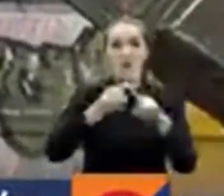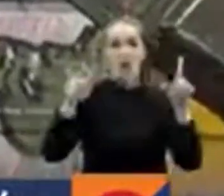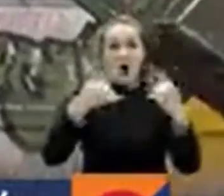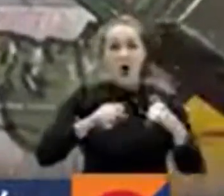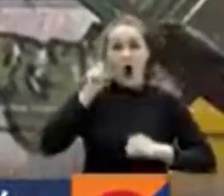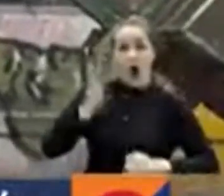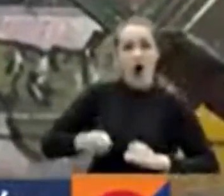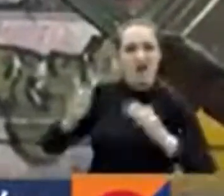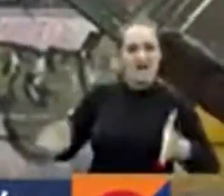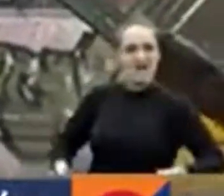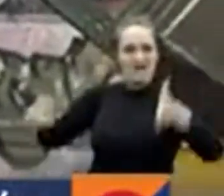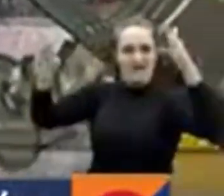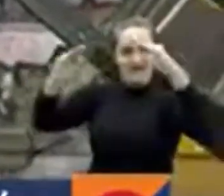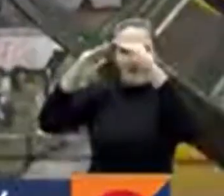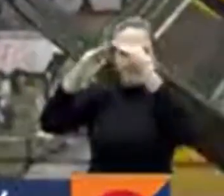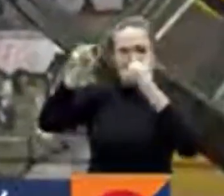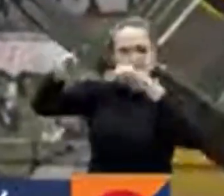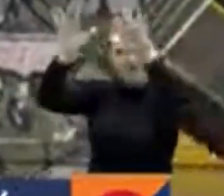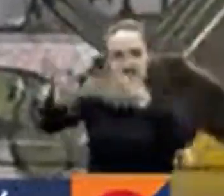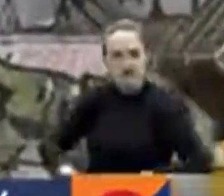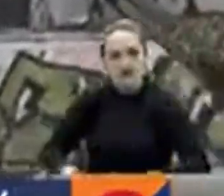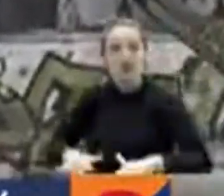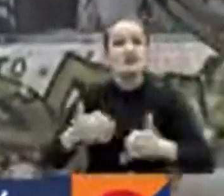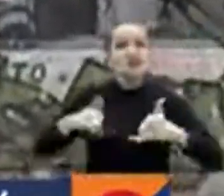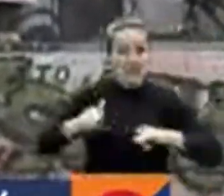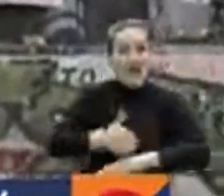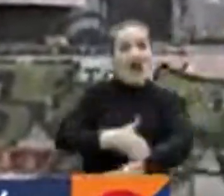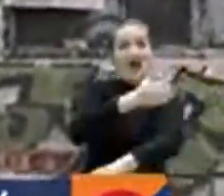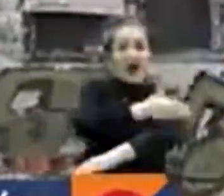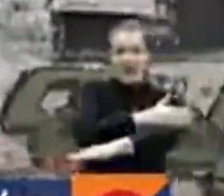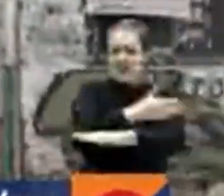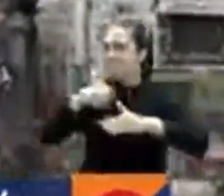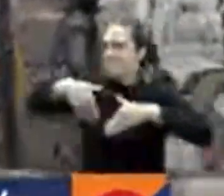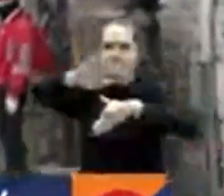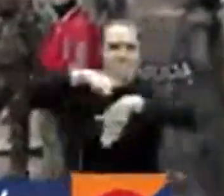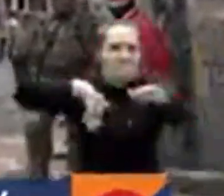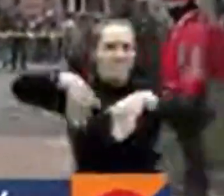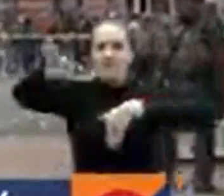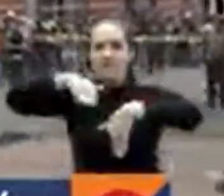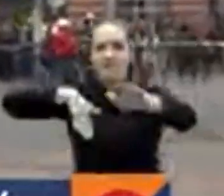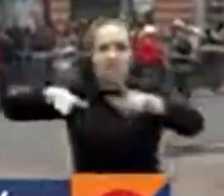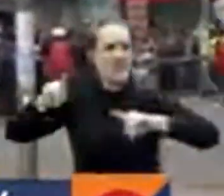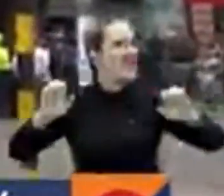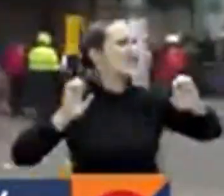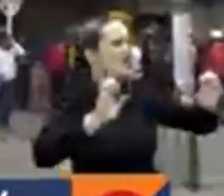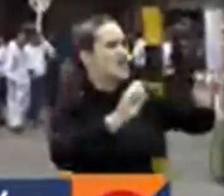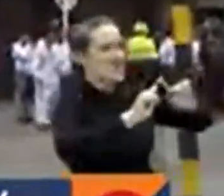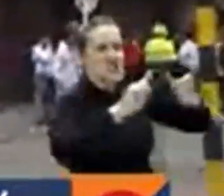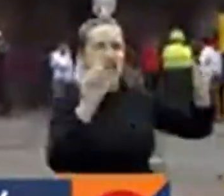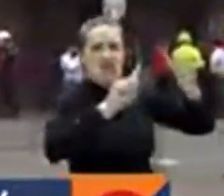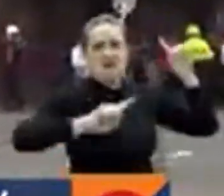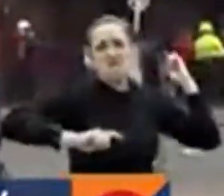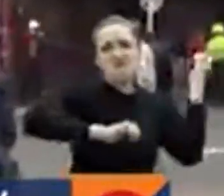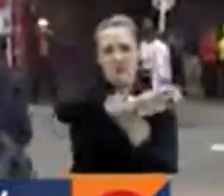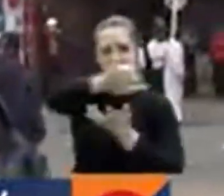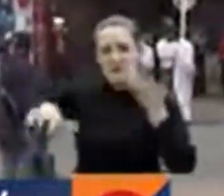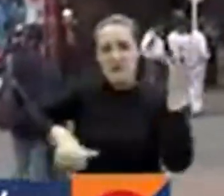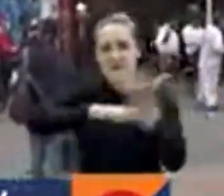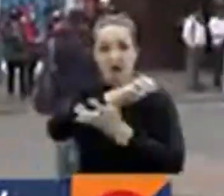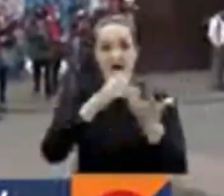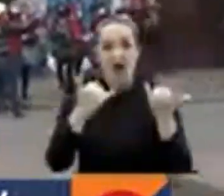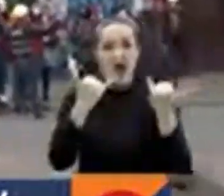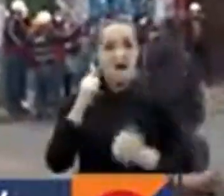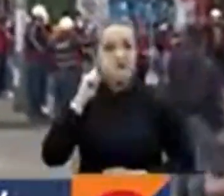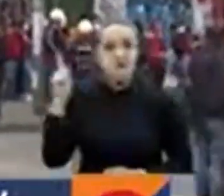las autoridades precisamente a cumplir esta orden del distrito, pues es cuando se viene presentando esta alteración al orden público. Lanzan en este